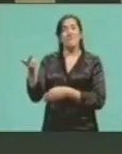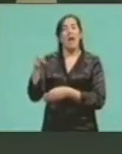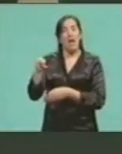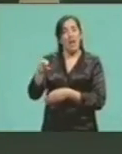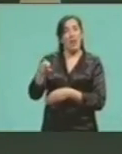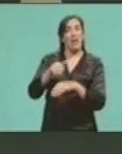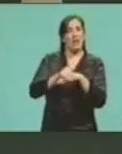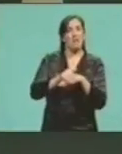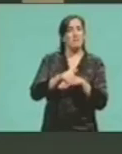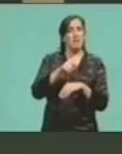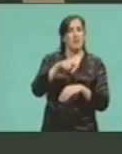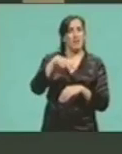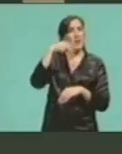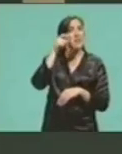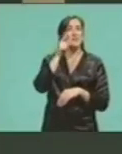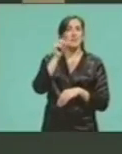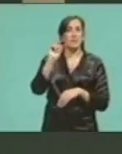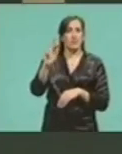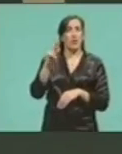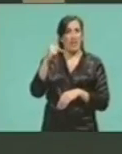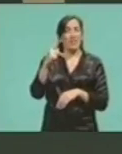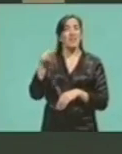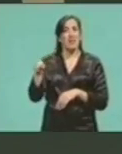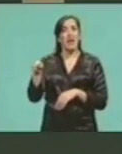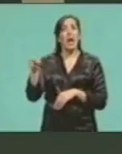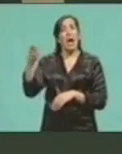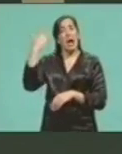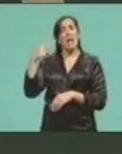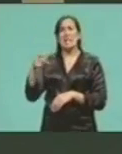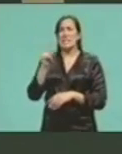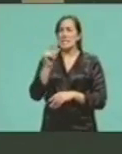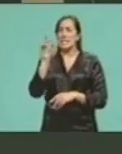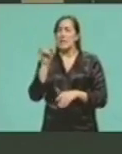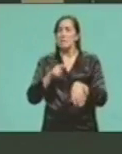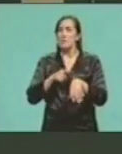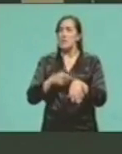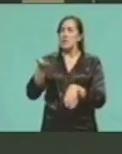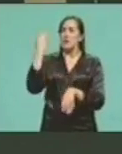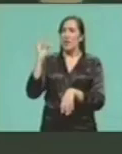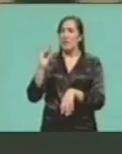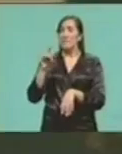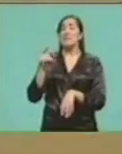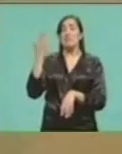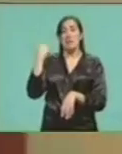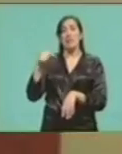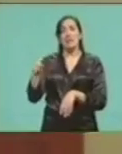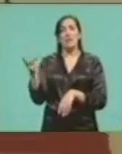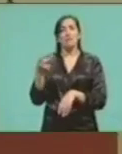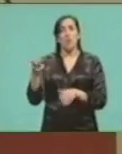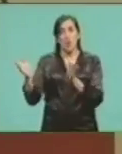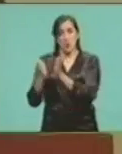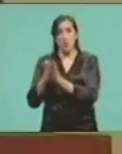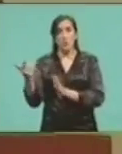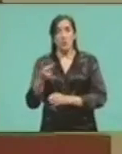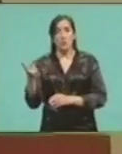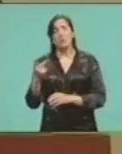compartieron momentos difíciles, el que lo recibió cuando él era un candidato desconocido, el que juntos se atrevieron